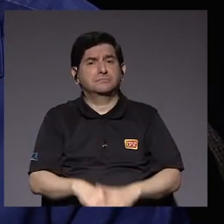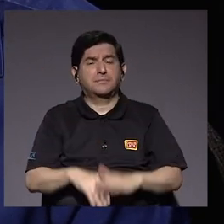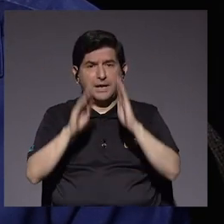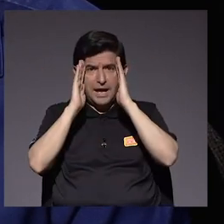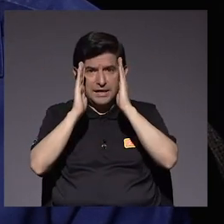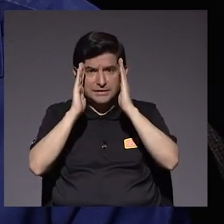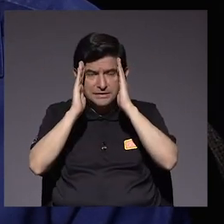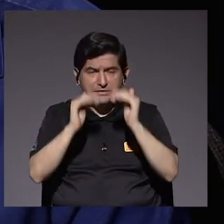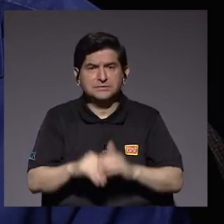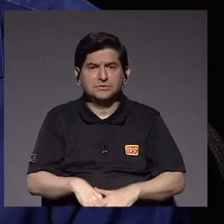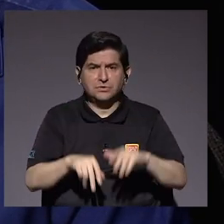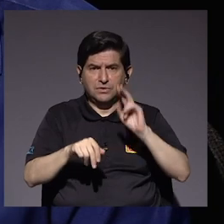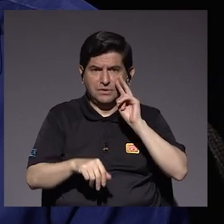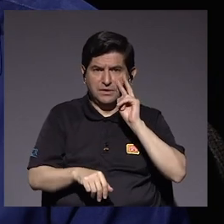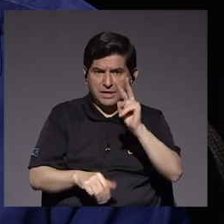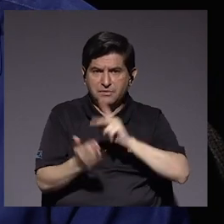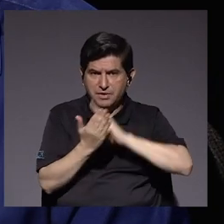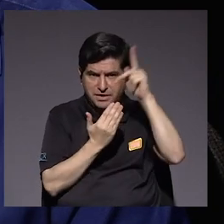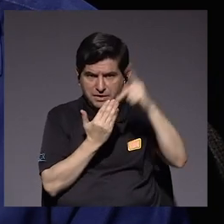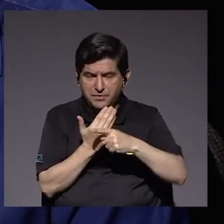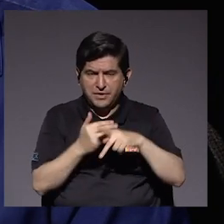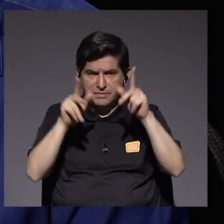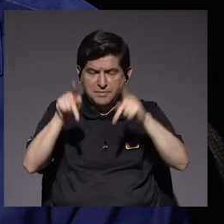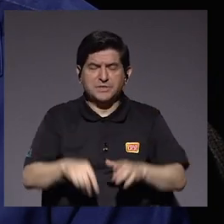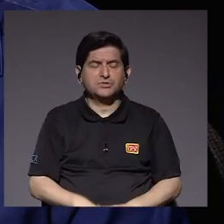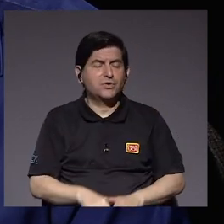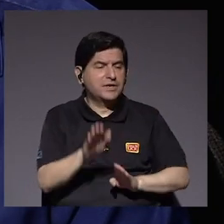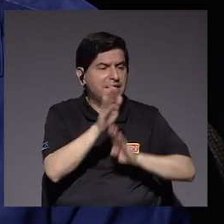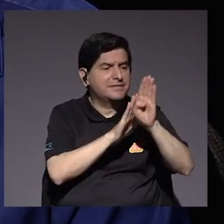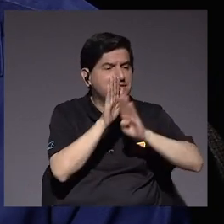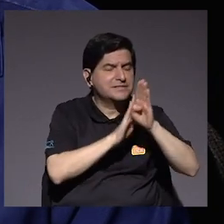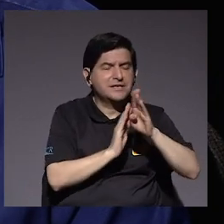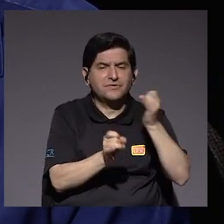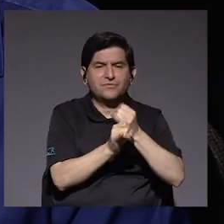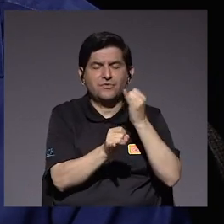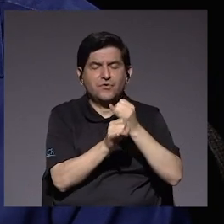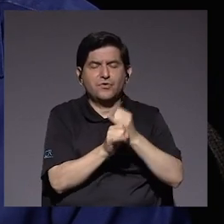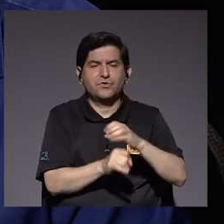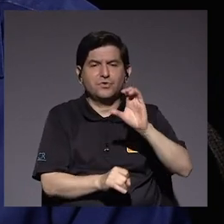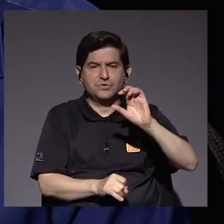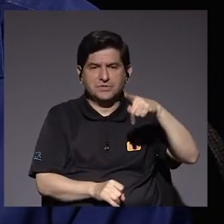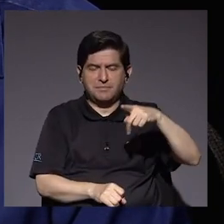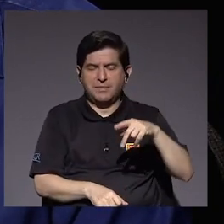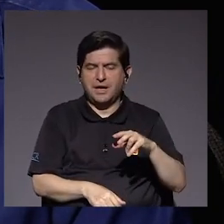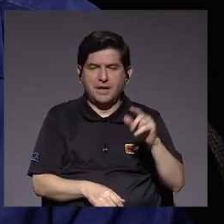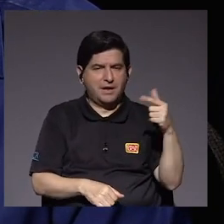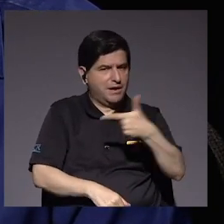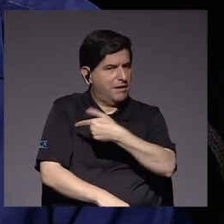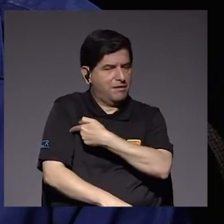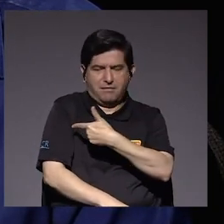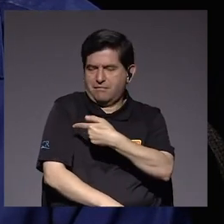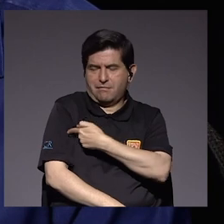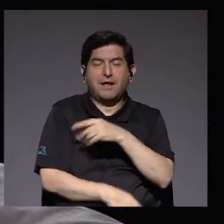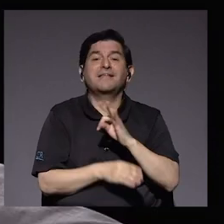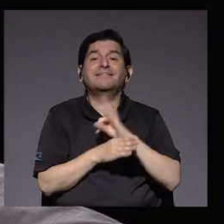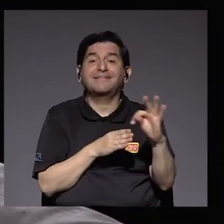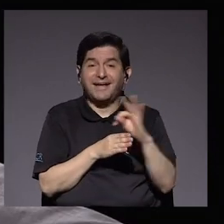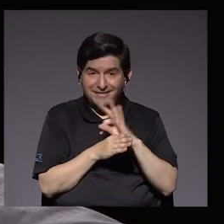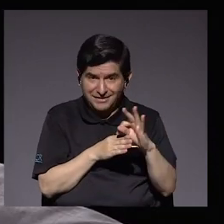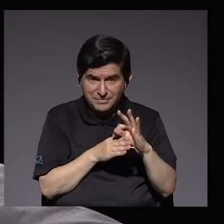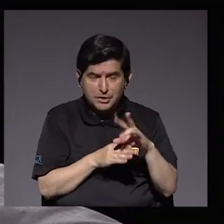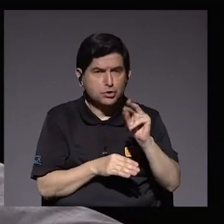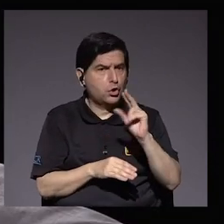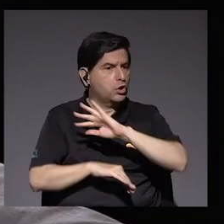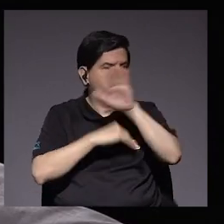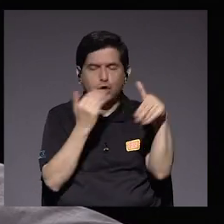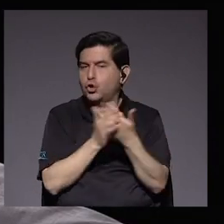los teleaudientes tengan claro que lo que se está desarrollando en el Instituto Clomiro Picado no es una vacuna, sino es un tratamiento. Y no es